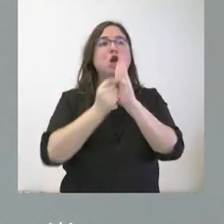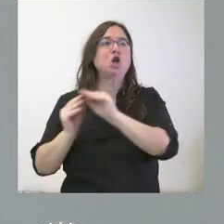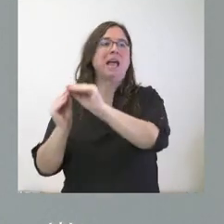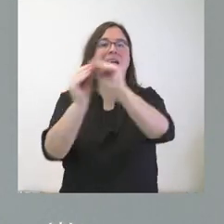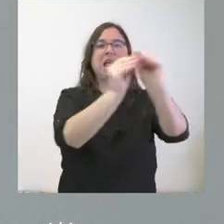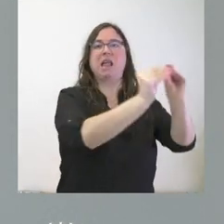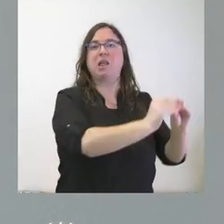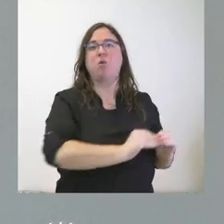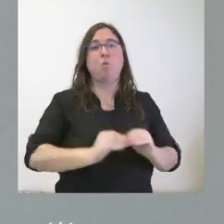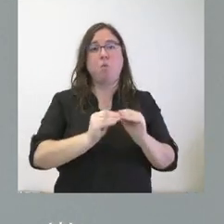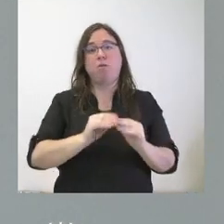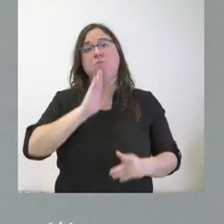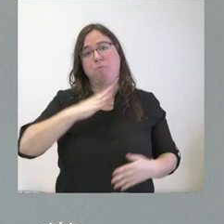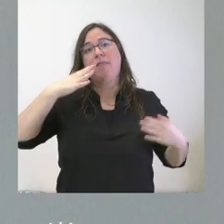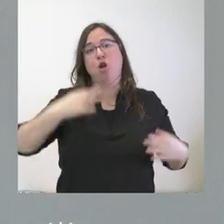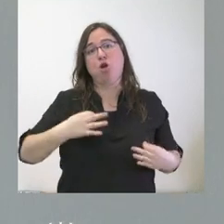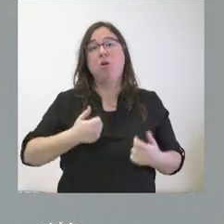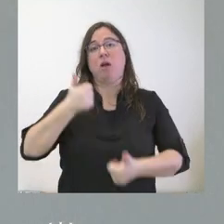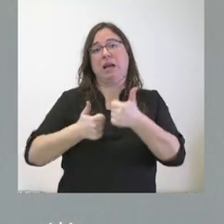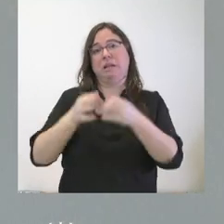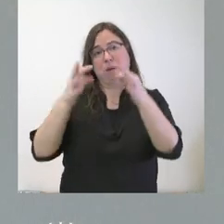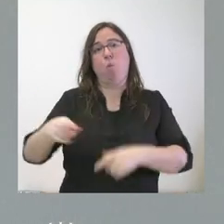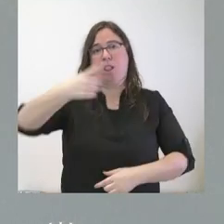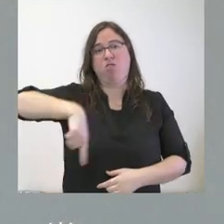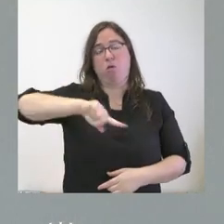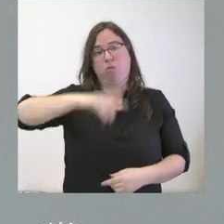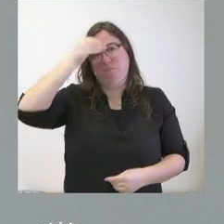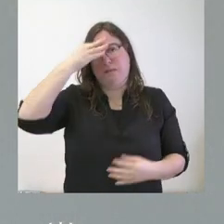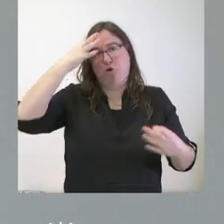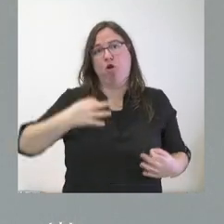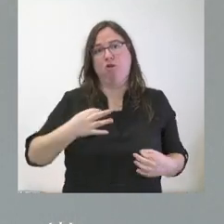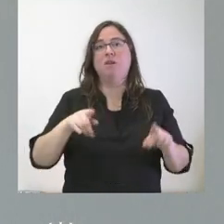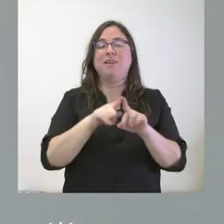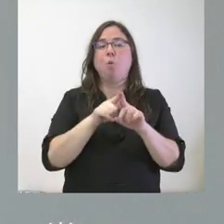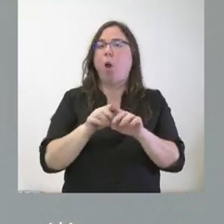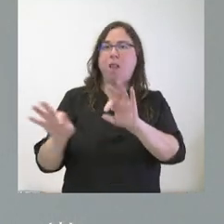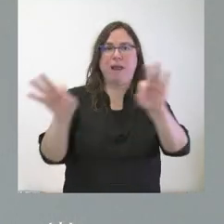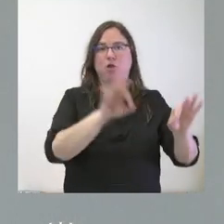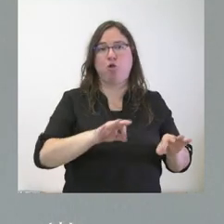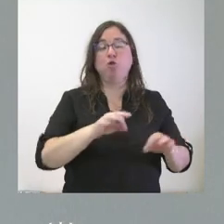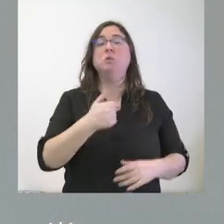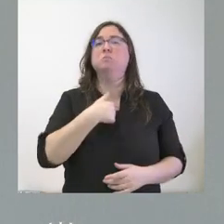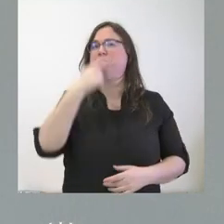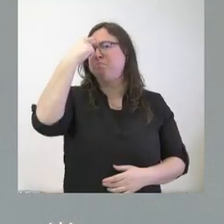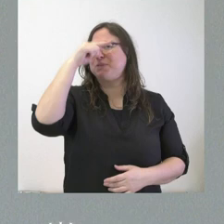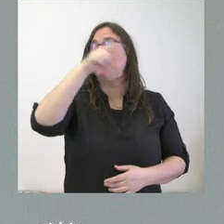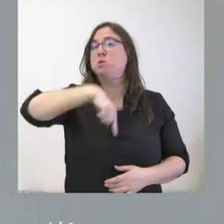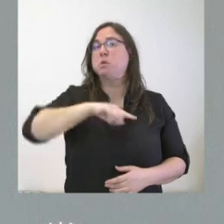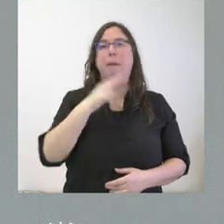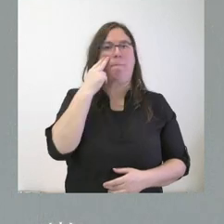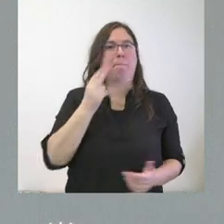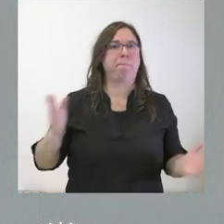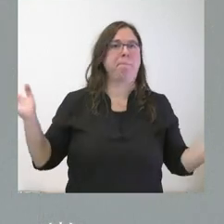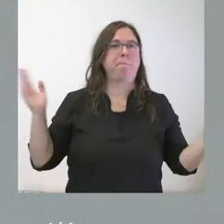resto, parece lógico también haber hecho el mismo examen para todos, que se nos midiera en cuestión de igualdad. Nosotros, como saben ustedes, no tenemos ningún miedo